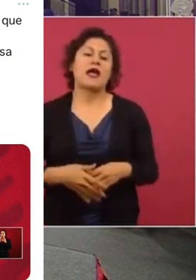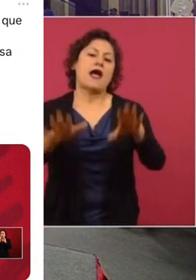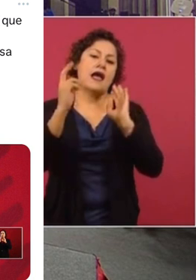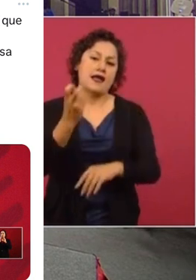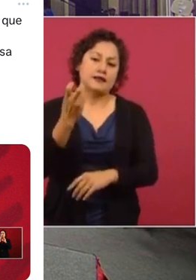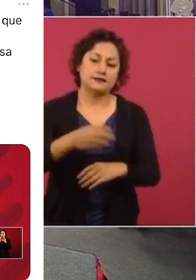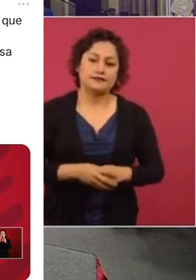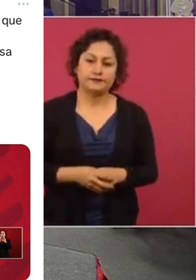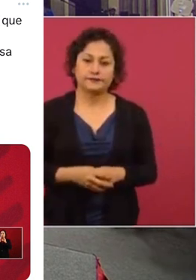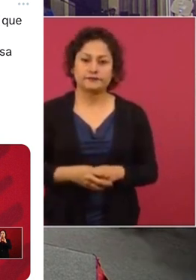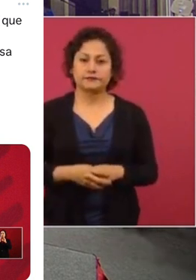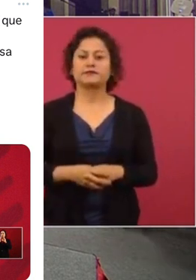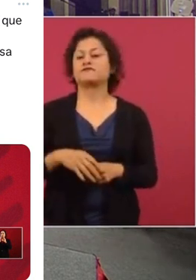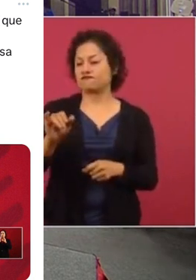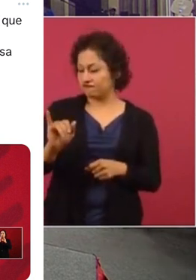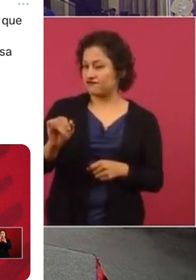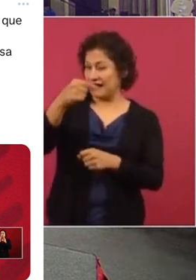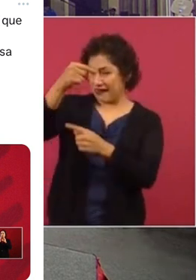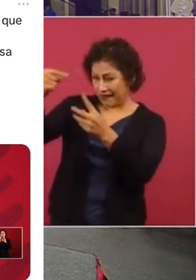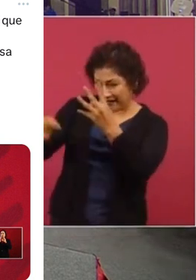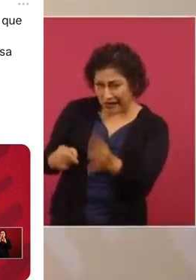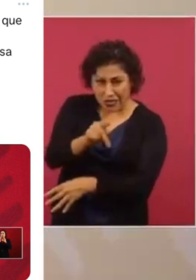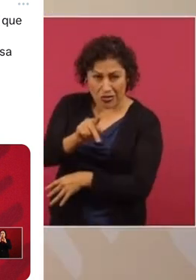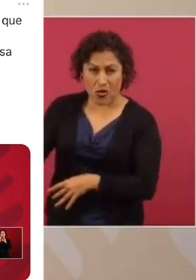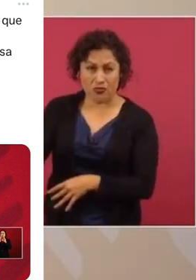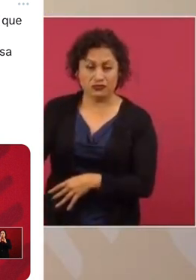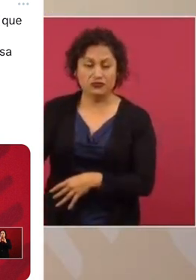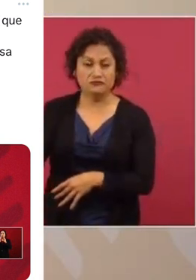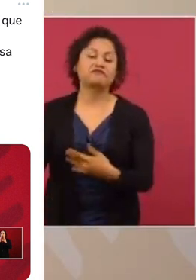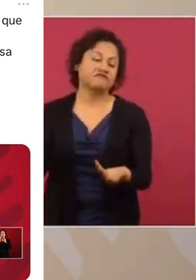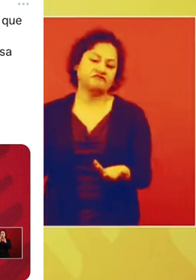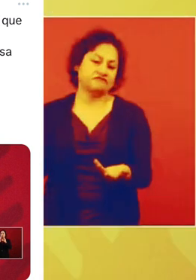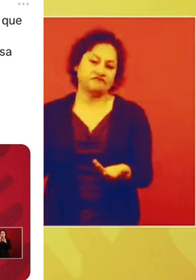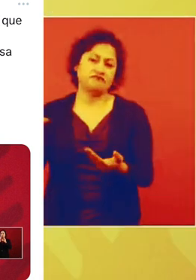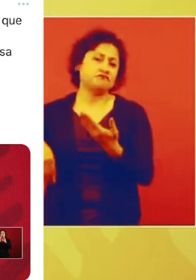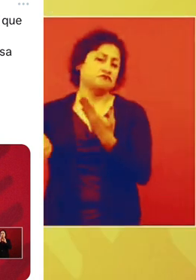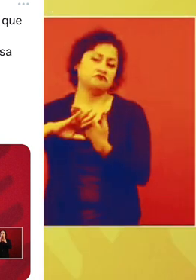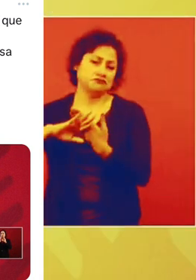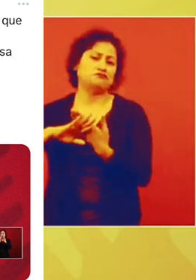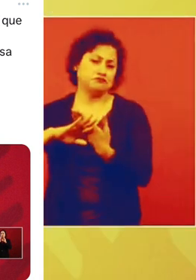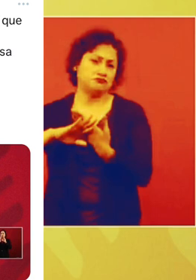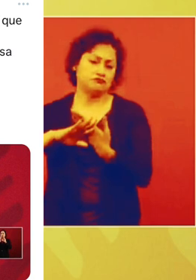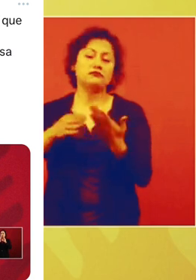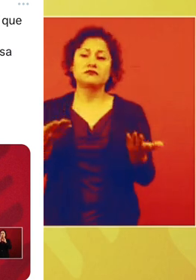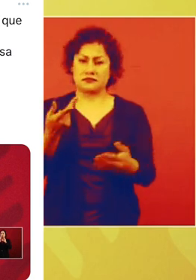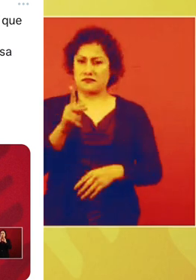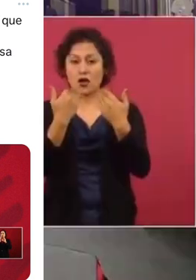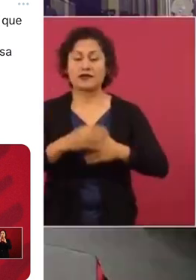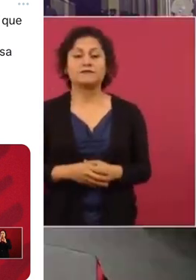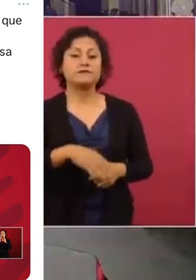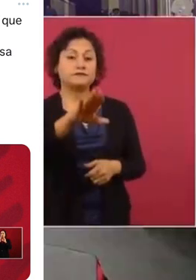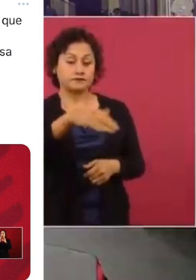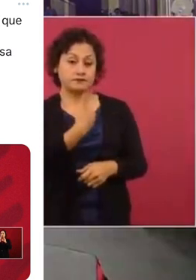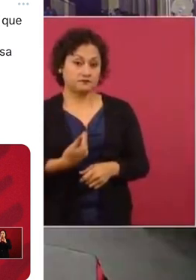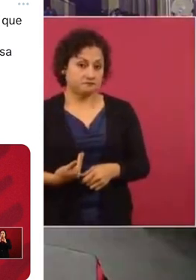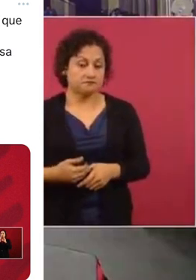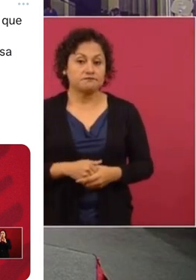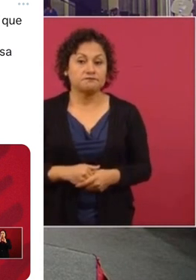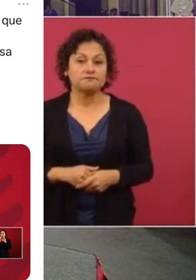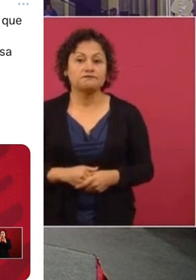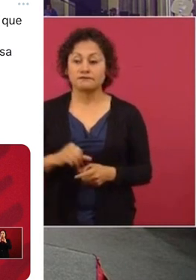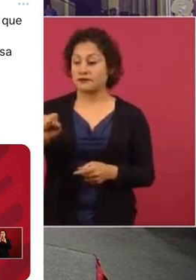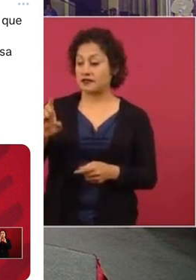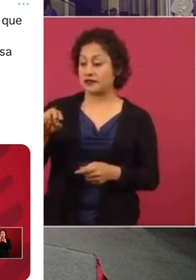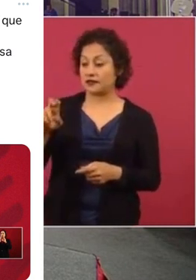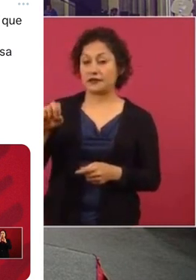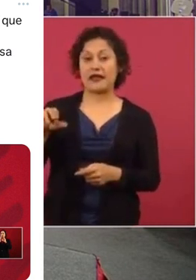Sí, sí, sí, todos ellos están en contra de nosotros, pero no hay ninguna ilegalidad. Sin embargo, la Secretaría de la